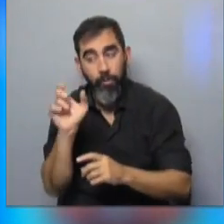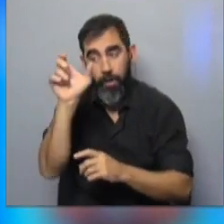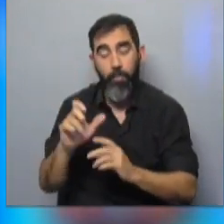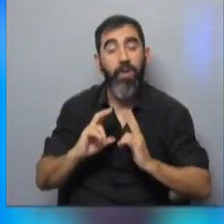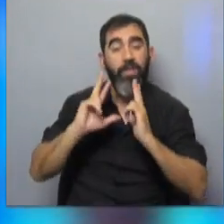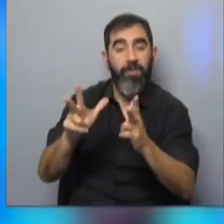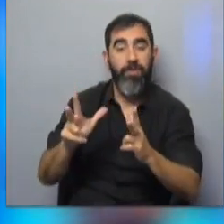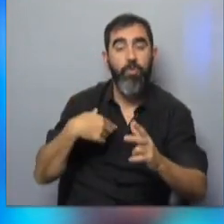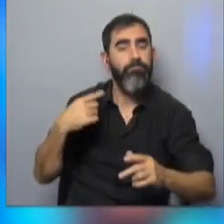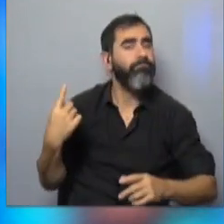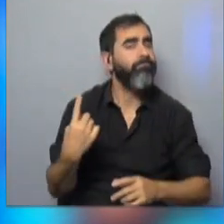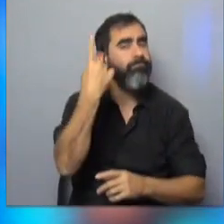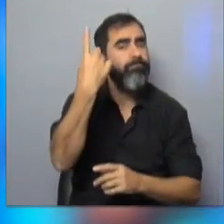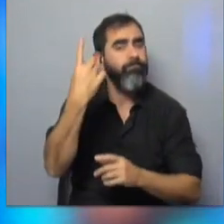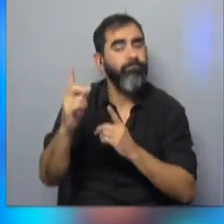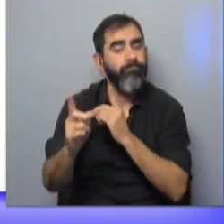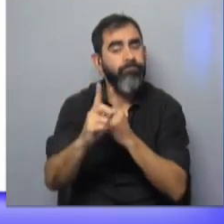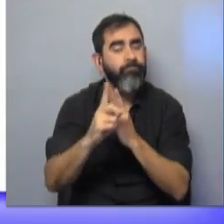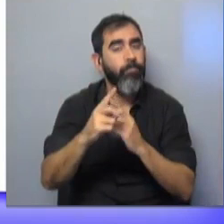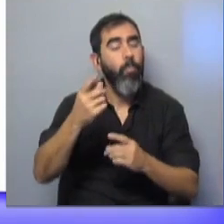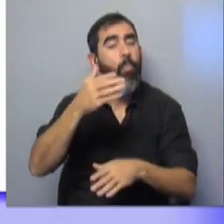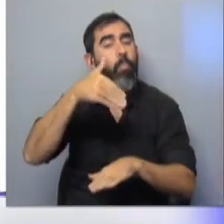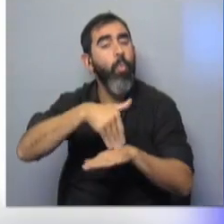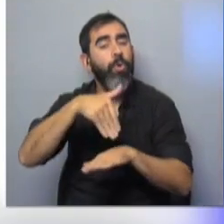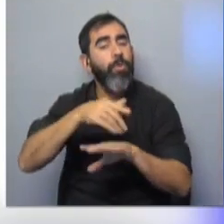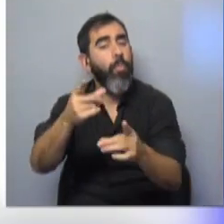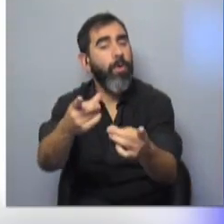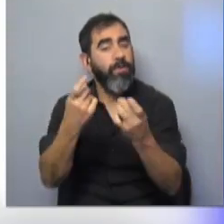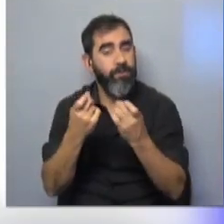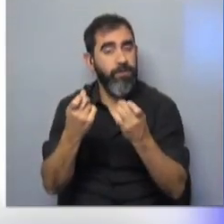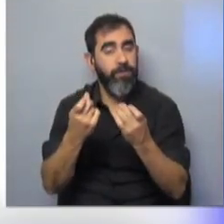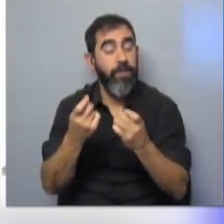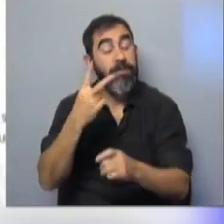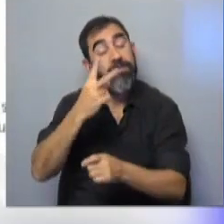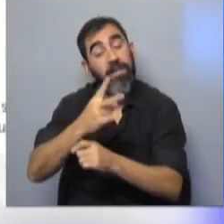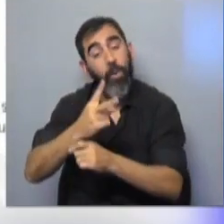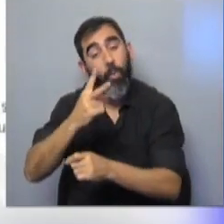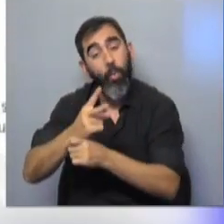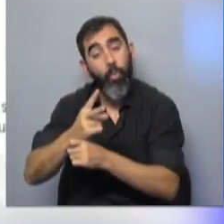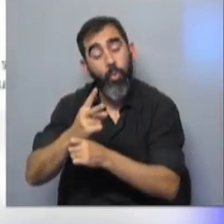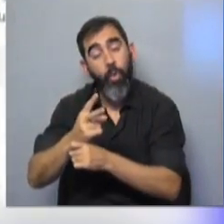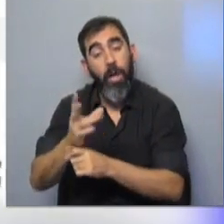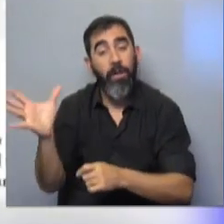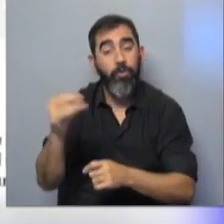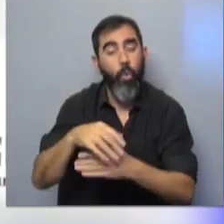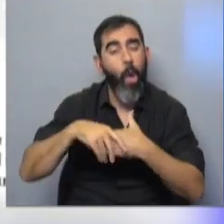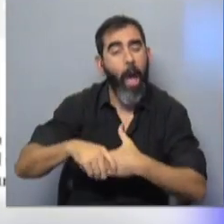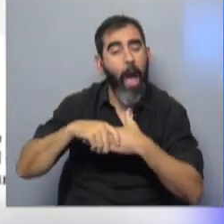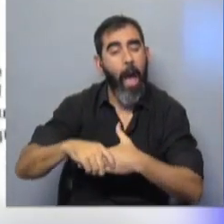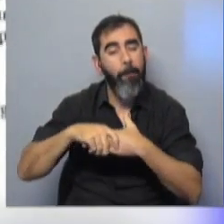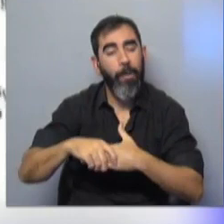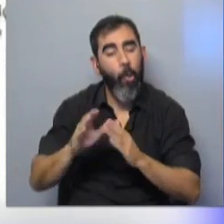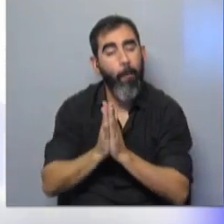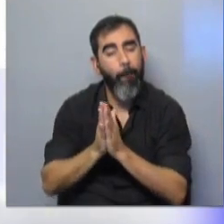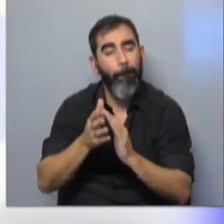decía que su prioridad era atender a los municipios que más lo necesitaban y en segundo lugar a todos aquellos que son amigos del pastor